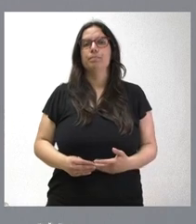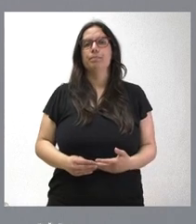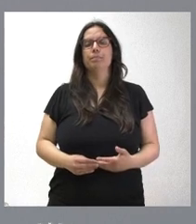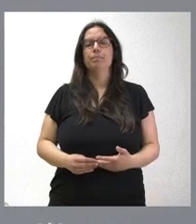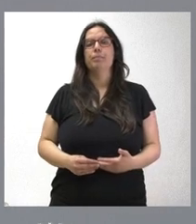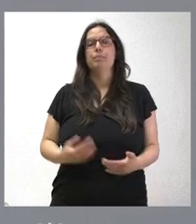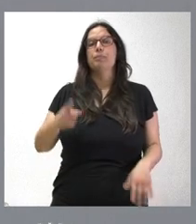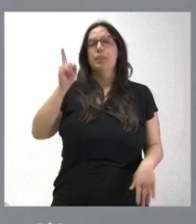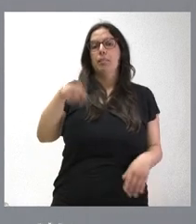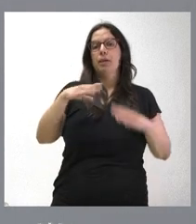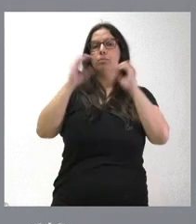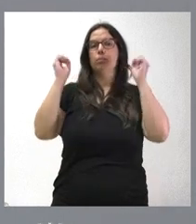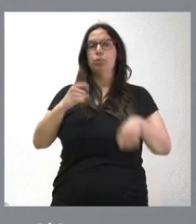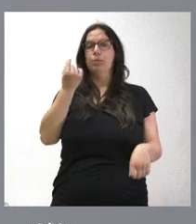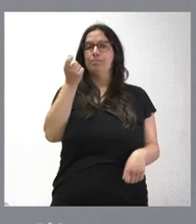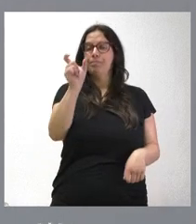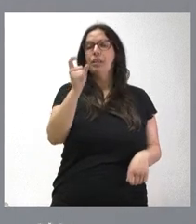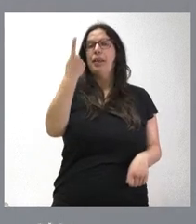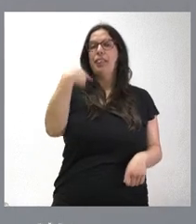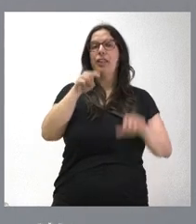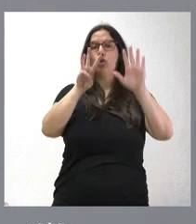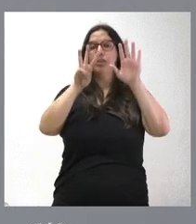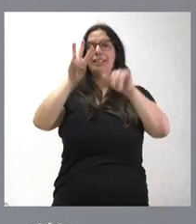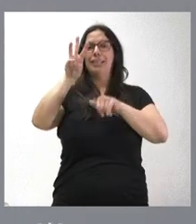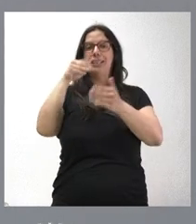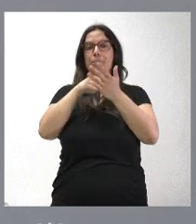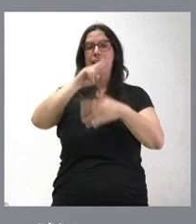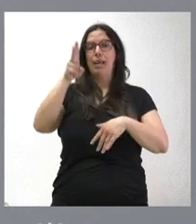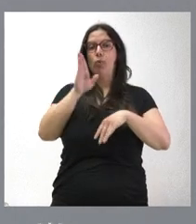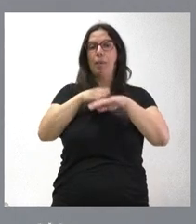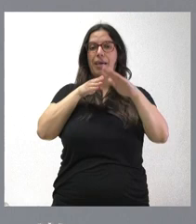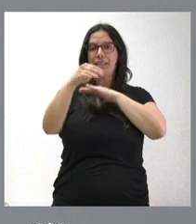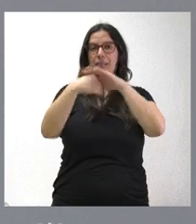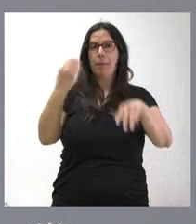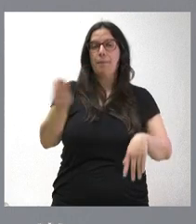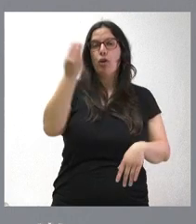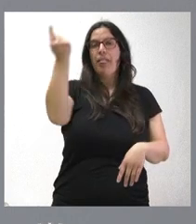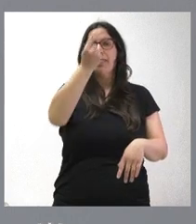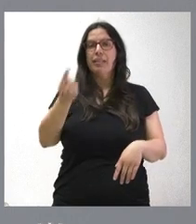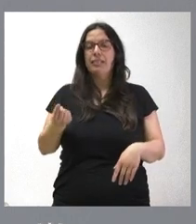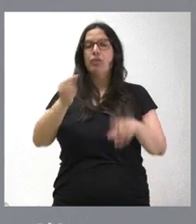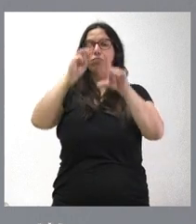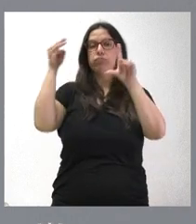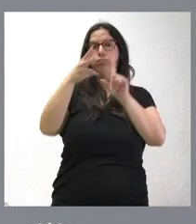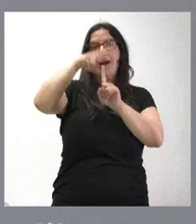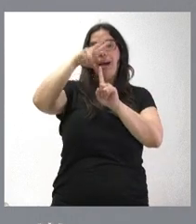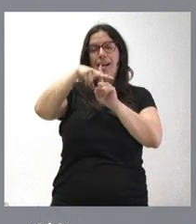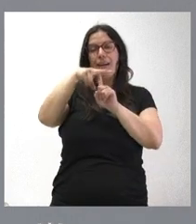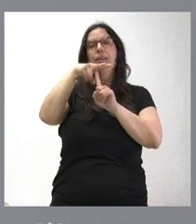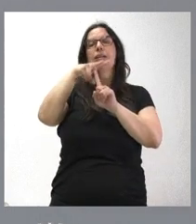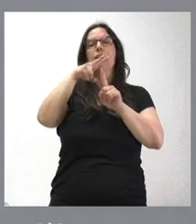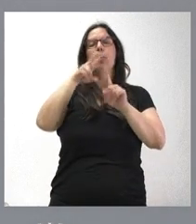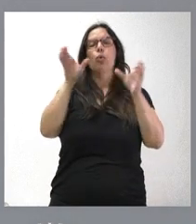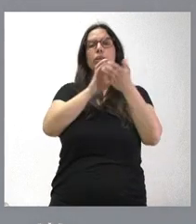Asimismo, aprobamos una partida de 183.000 euros para mejorar la accesibilidad y el diseño de los canales web de la Junta de Castilla y León para la